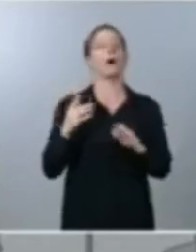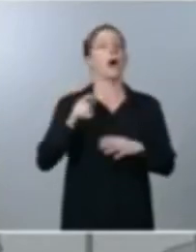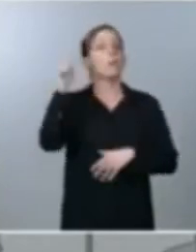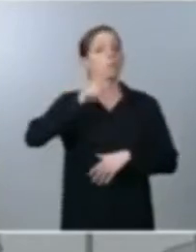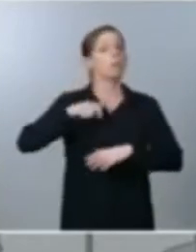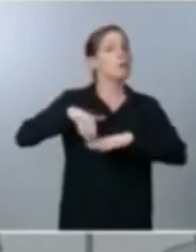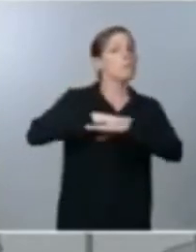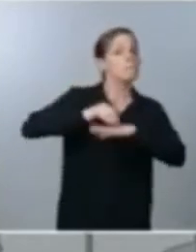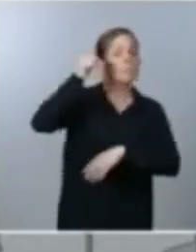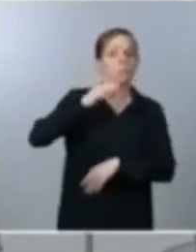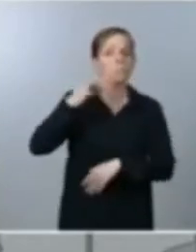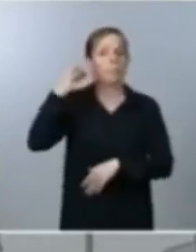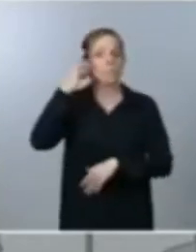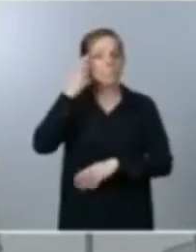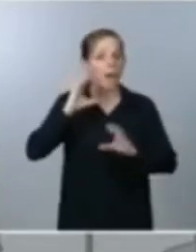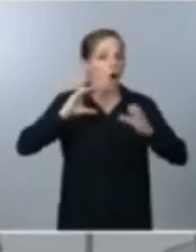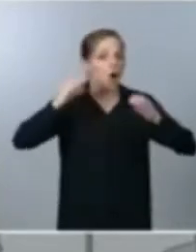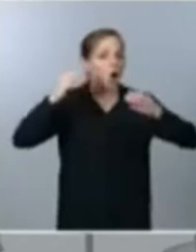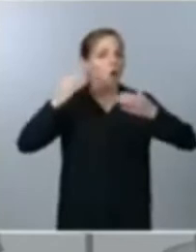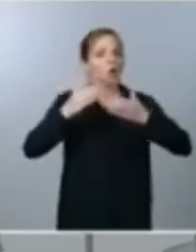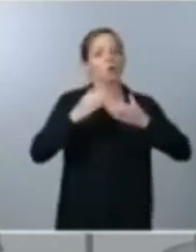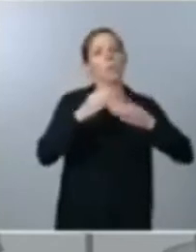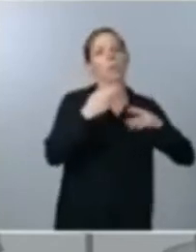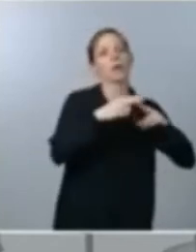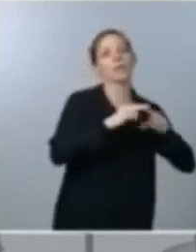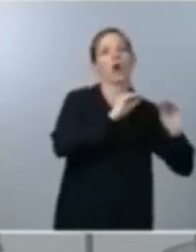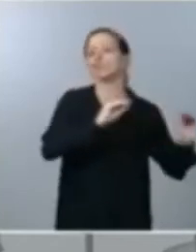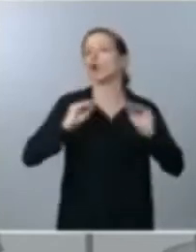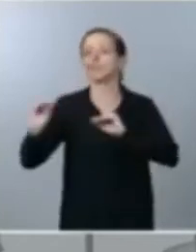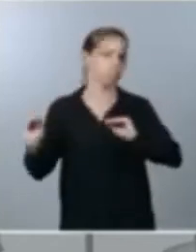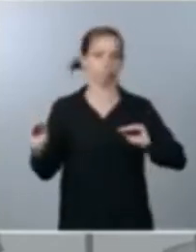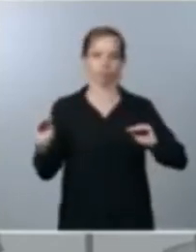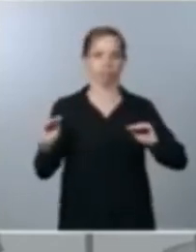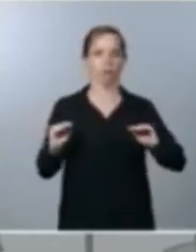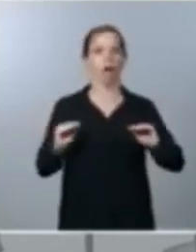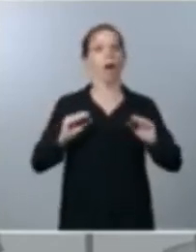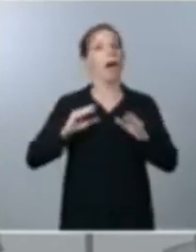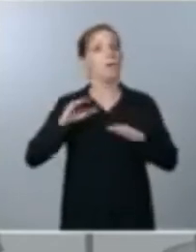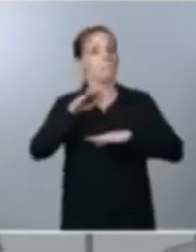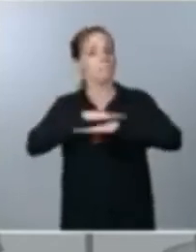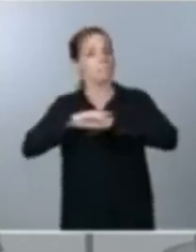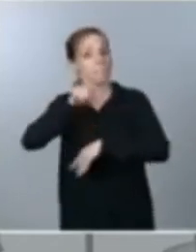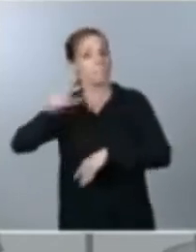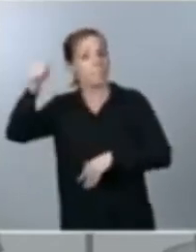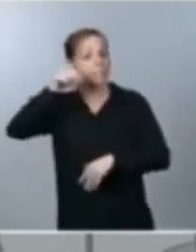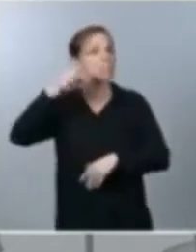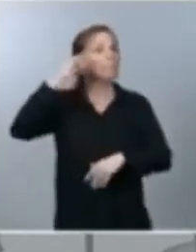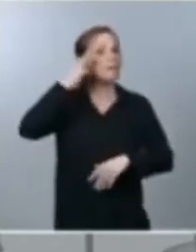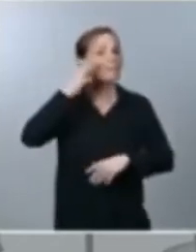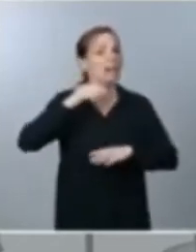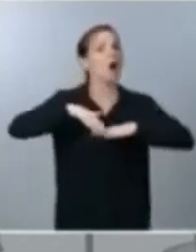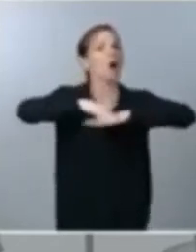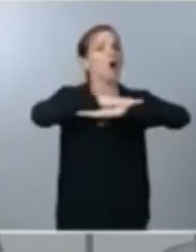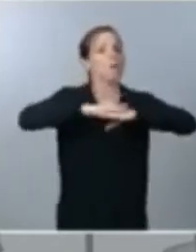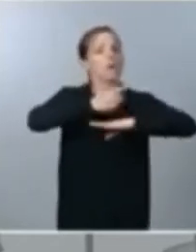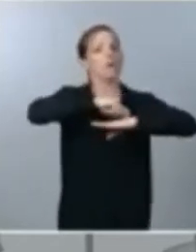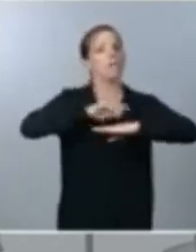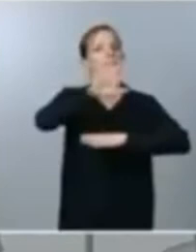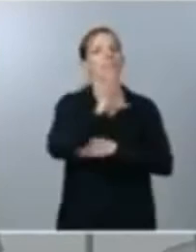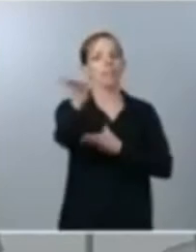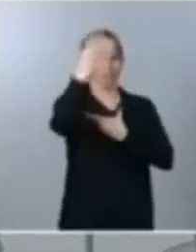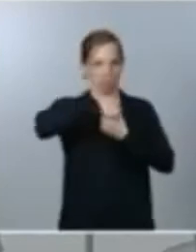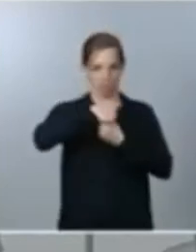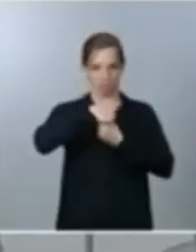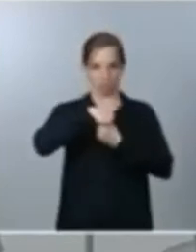no de un partido político o de otro son los ministros y ministras del gobierno de España y por tanto todos los ministros y ministras tienen mi total